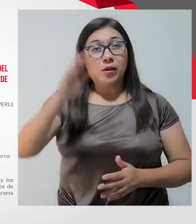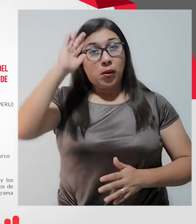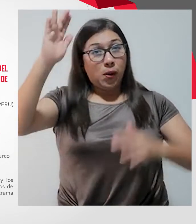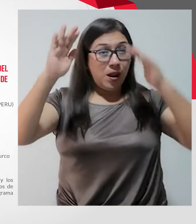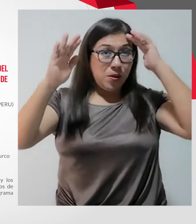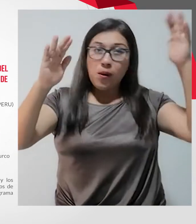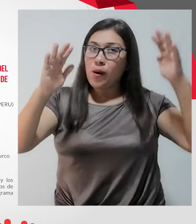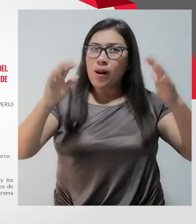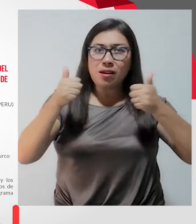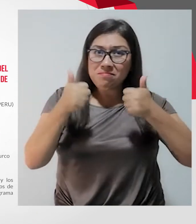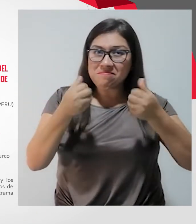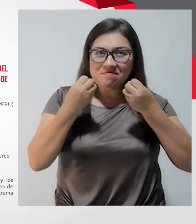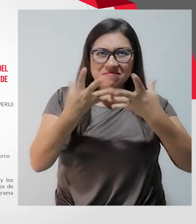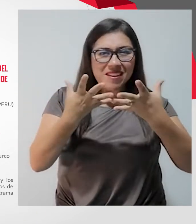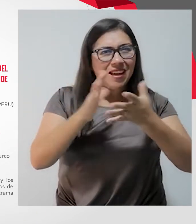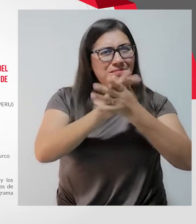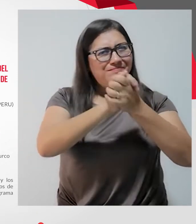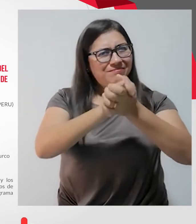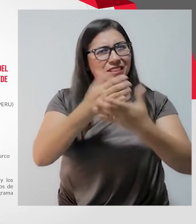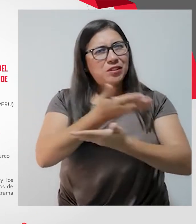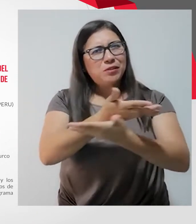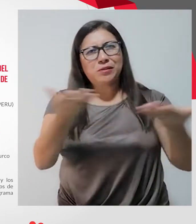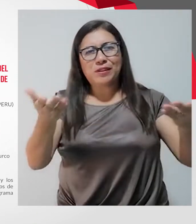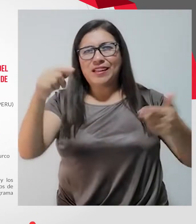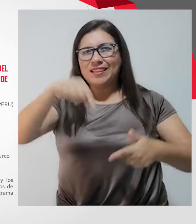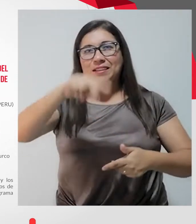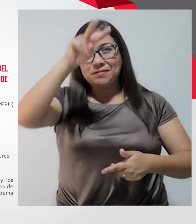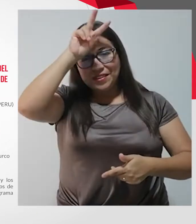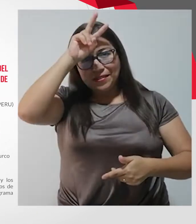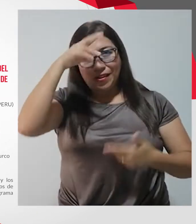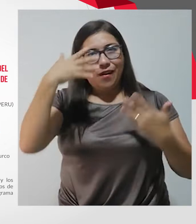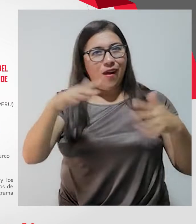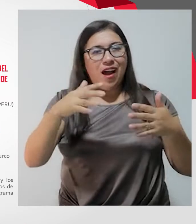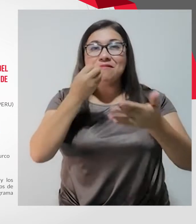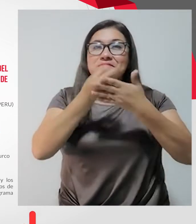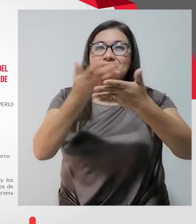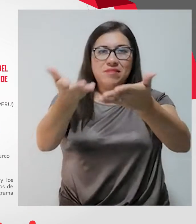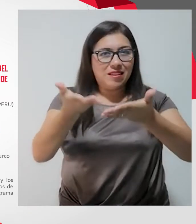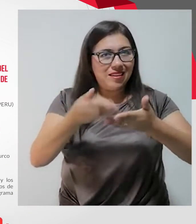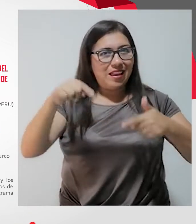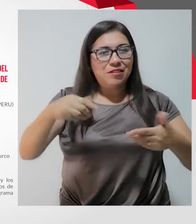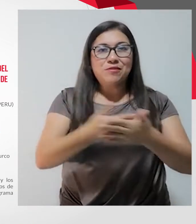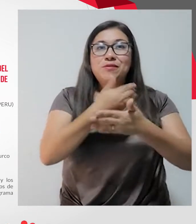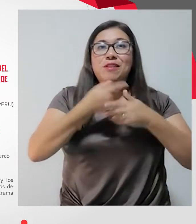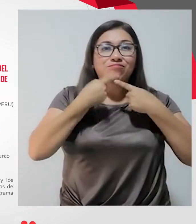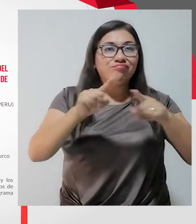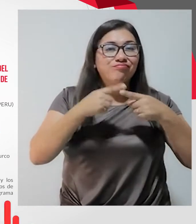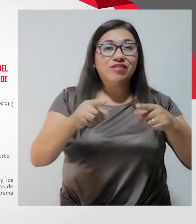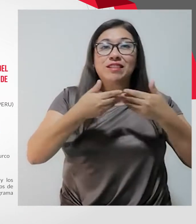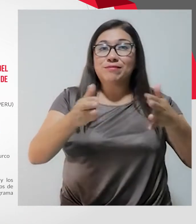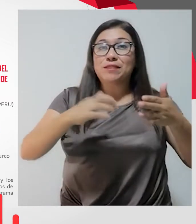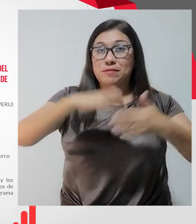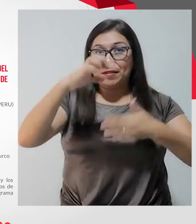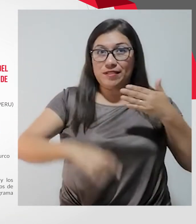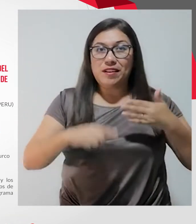Hola, hola, ¿Qué tal? ¿Cómo están, amigas y amigos de todo el Perú? Bienvenidos a una nueva edición de Sin Barreras,